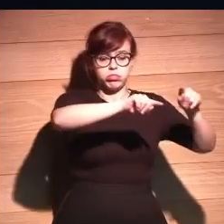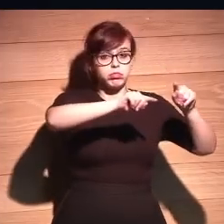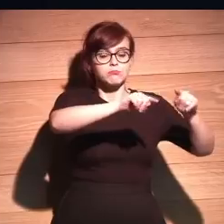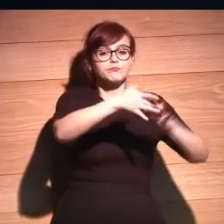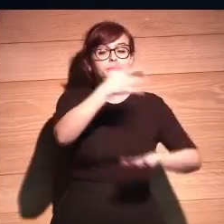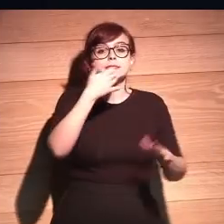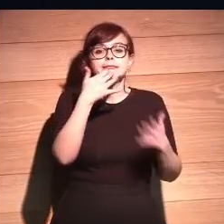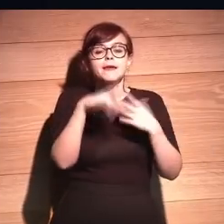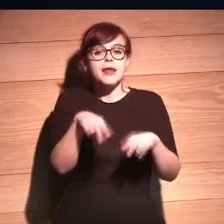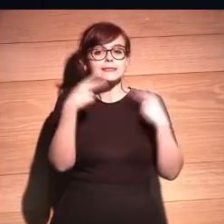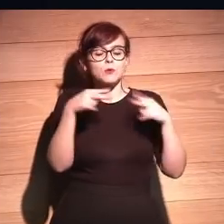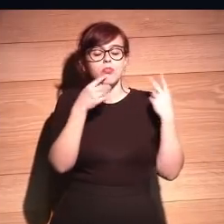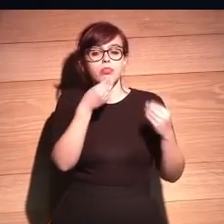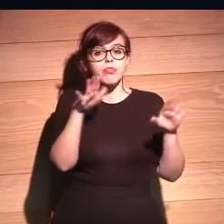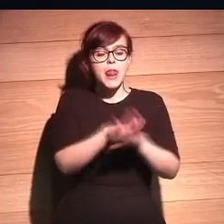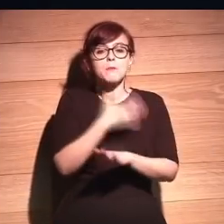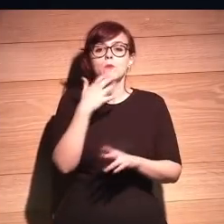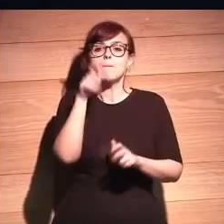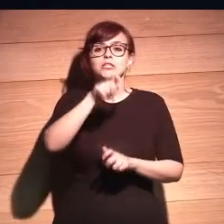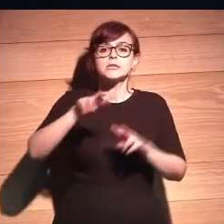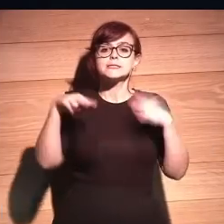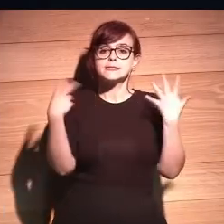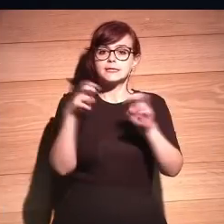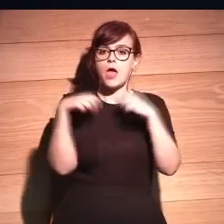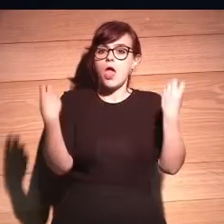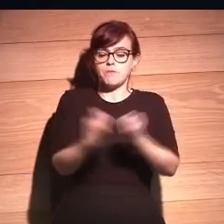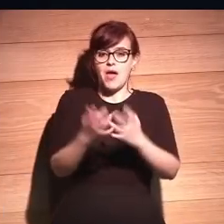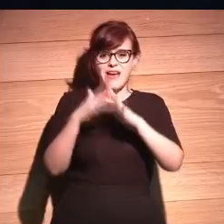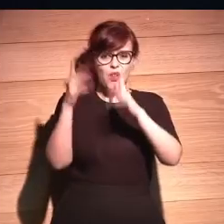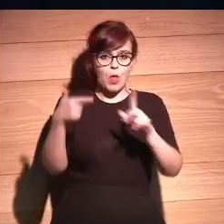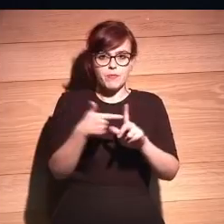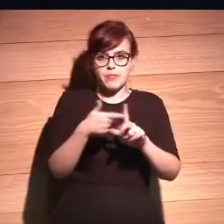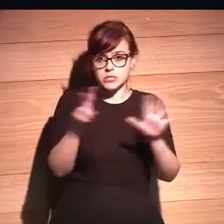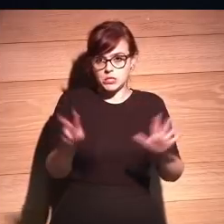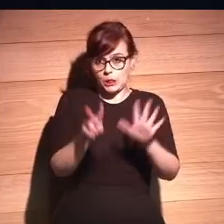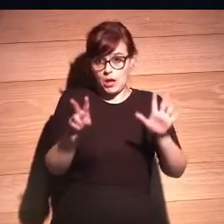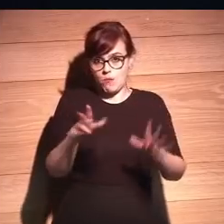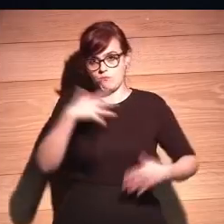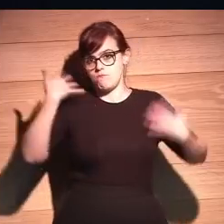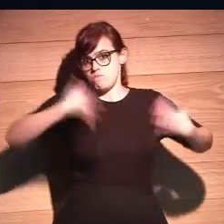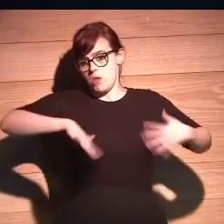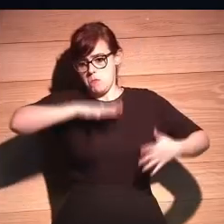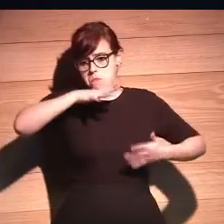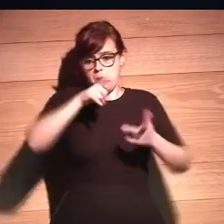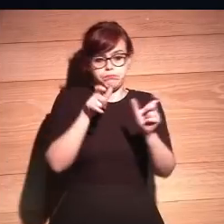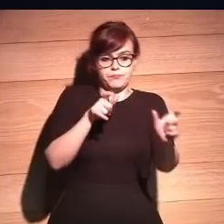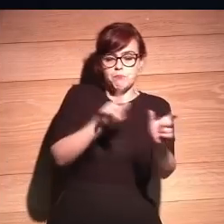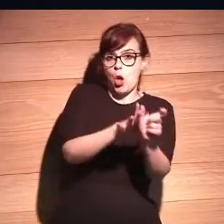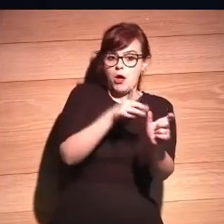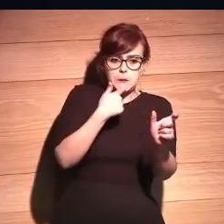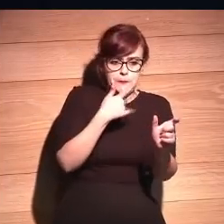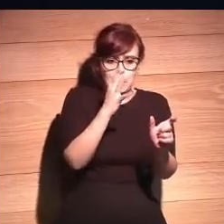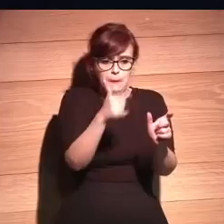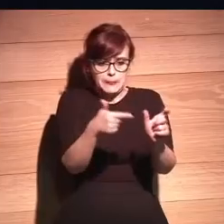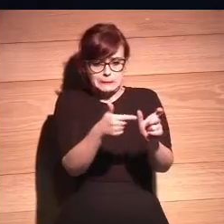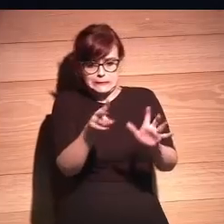Si vamos a cenar a un restaurante y somos siete, y llega la cuenta, nadie quiere dividir por siete. Nadie quiere dividir por siete. Todo el mundo saca el teléfono para